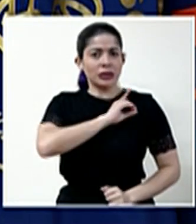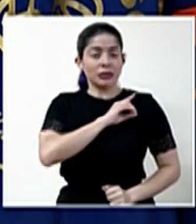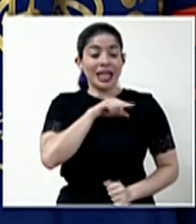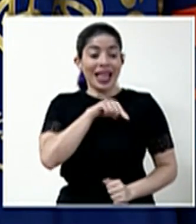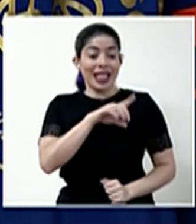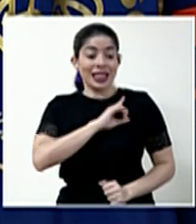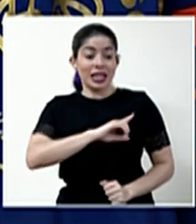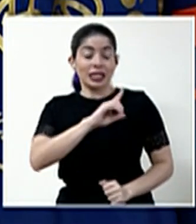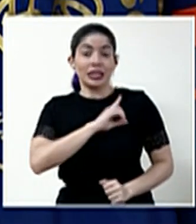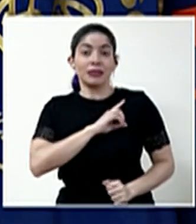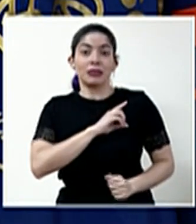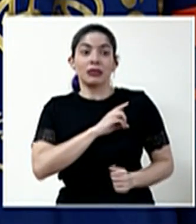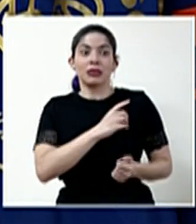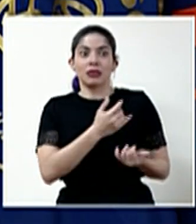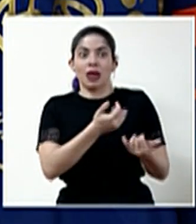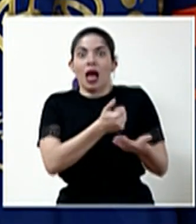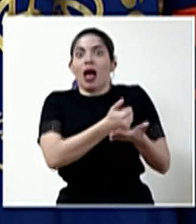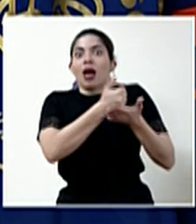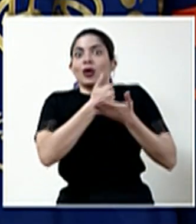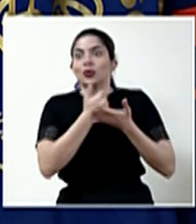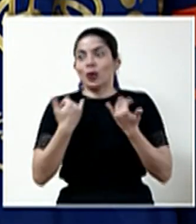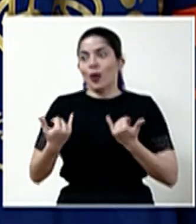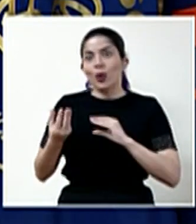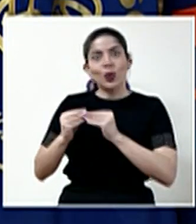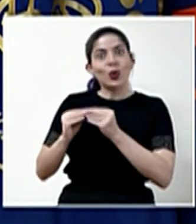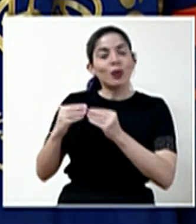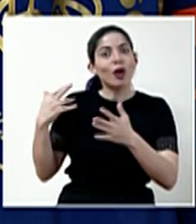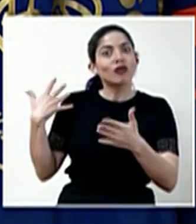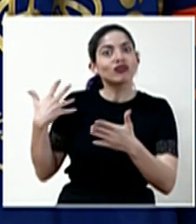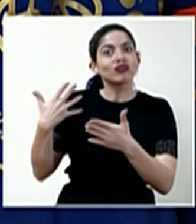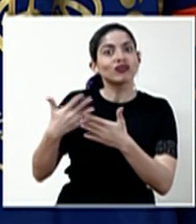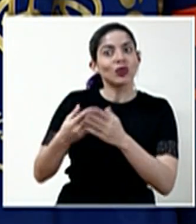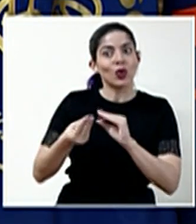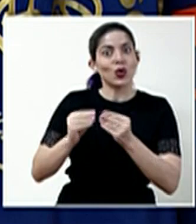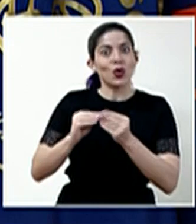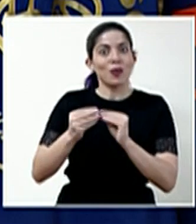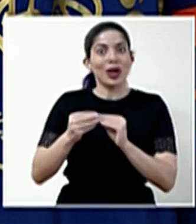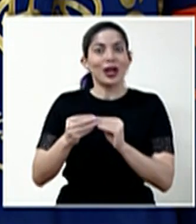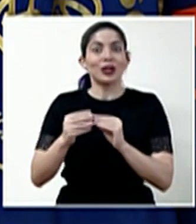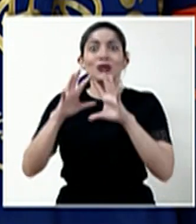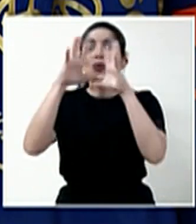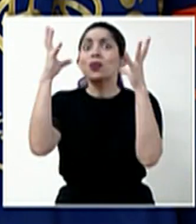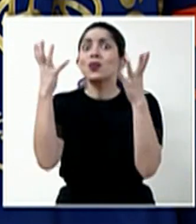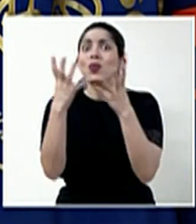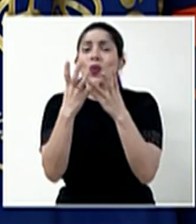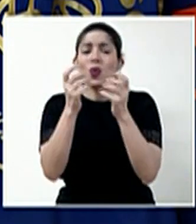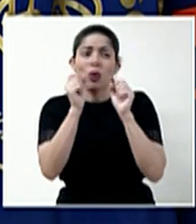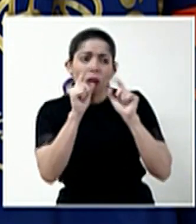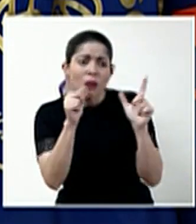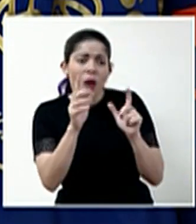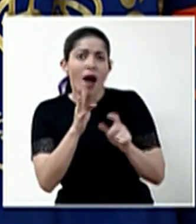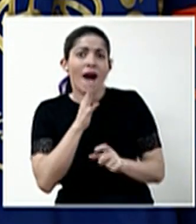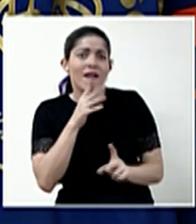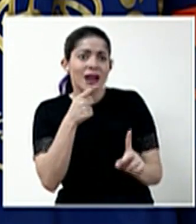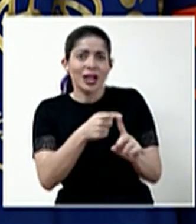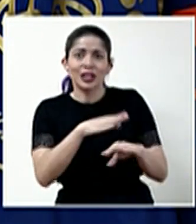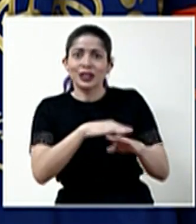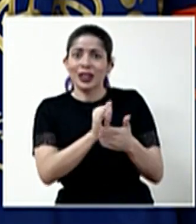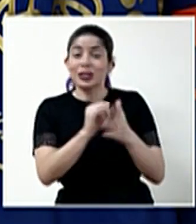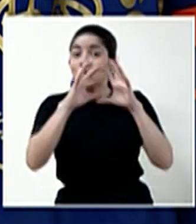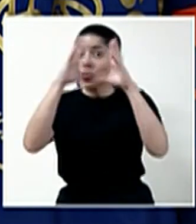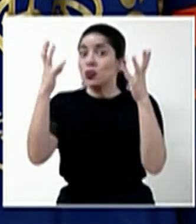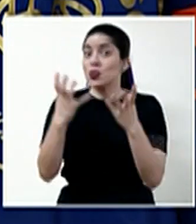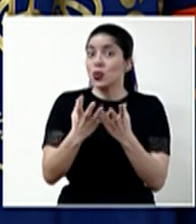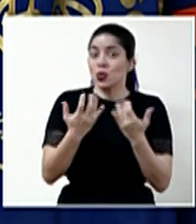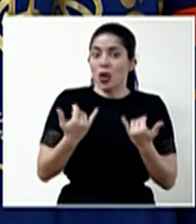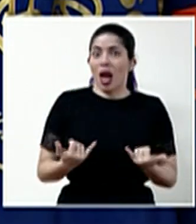es la que nos tiene con números de los cuales está hablando el mundo entero. O sea, el mundo